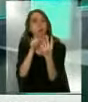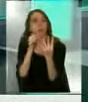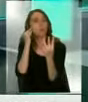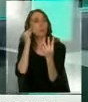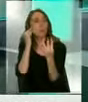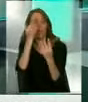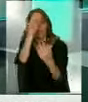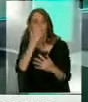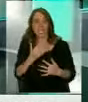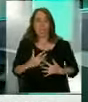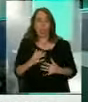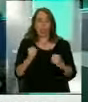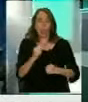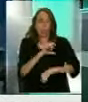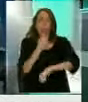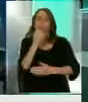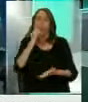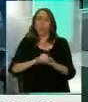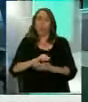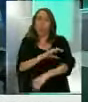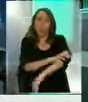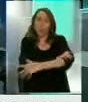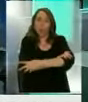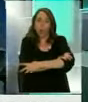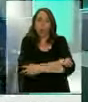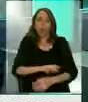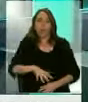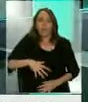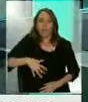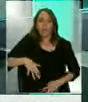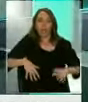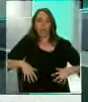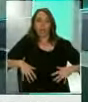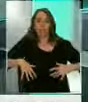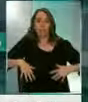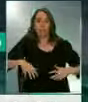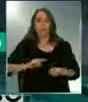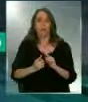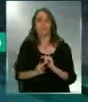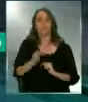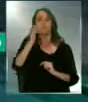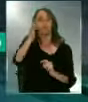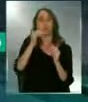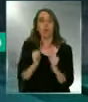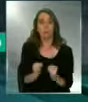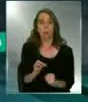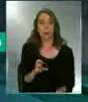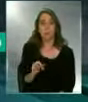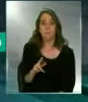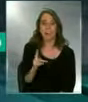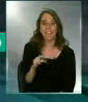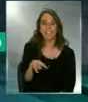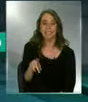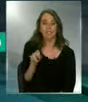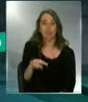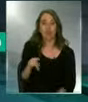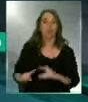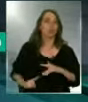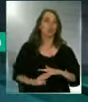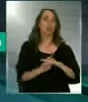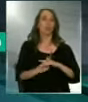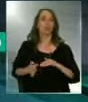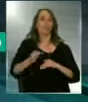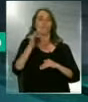un temblor leve, y en este caso esto configura cuadros de Parkinsonismo. ¿Esa Son los síntomas motores del